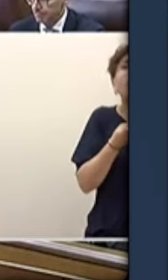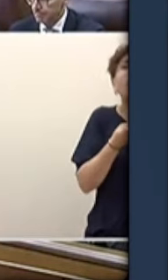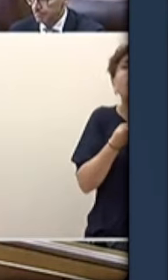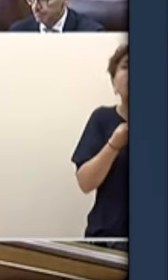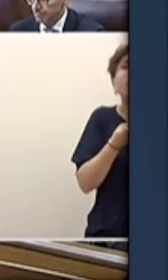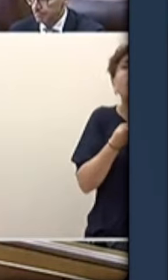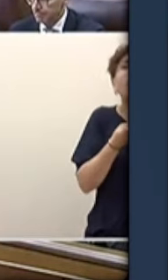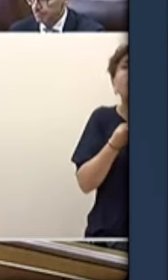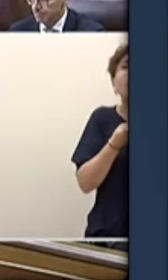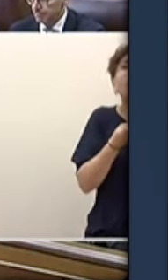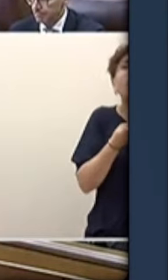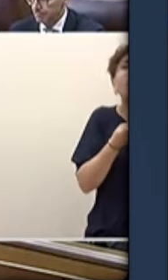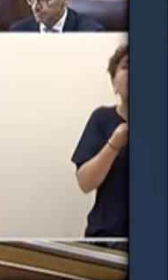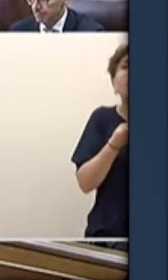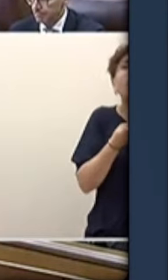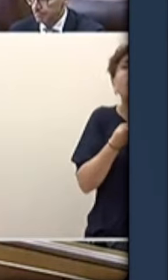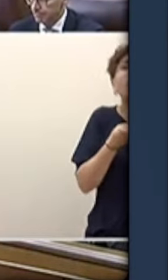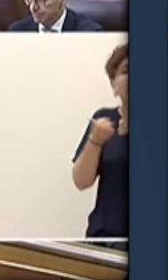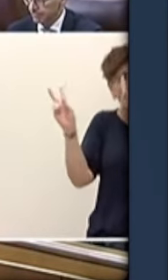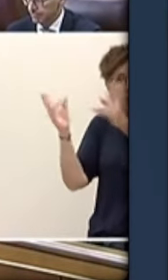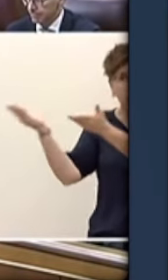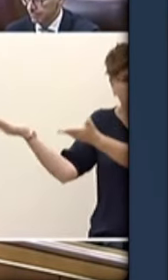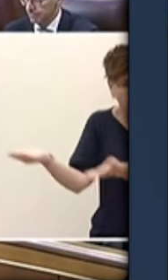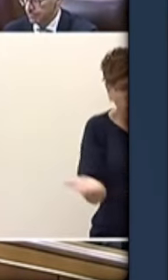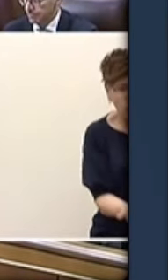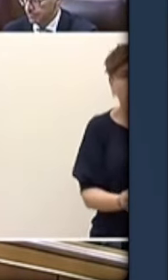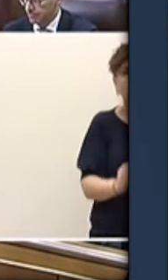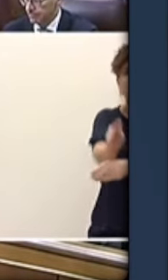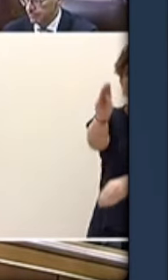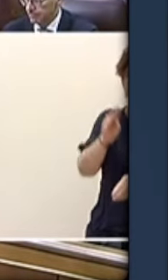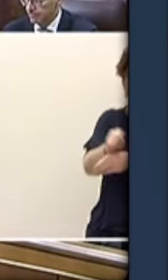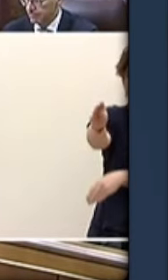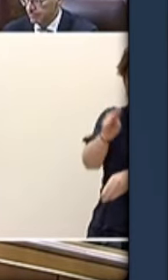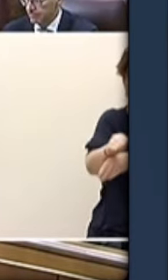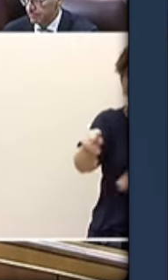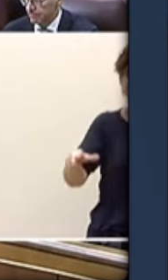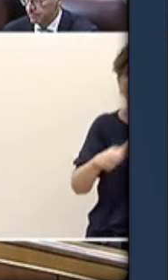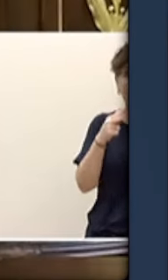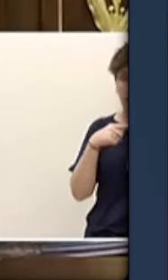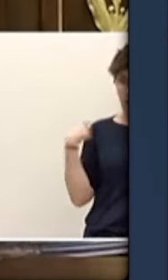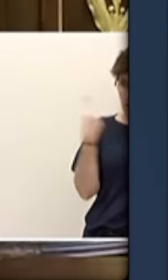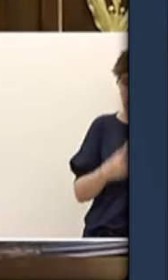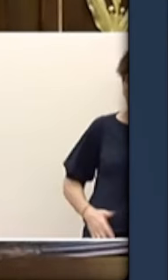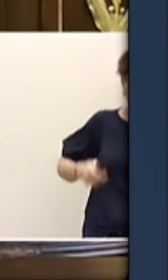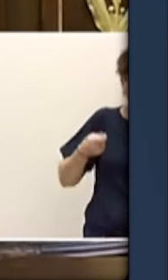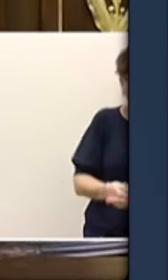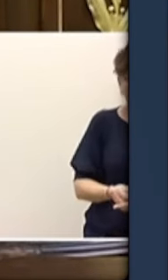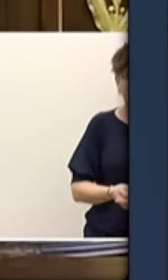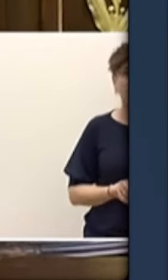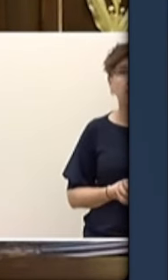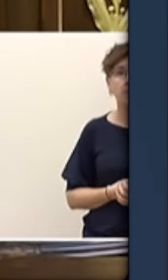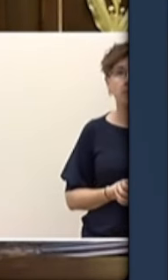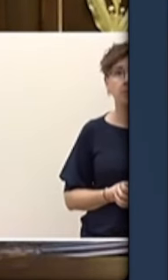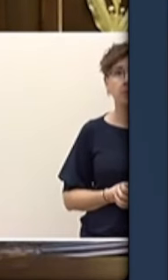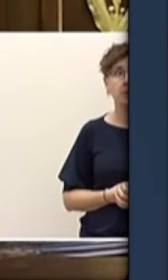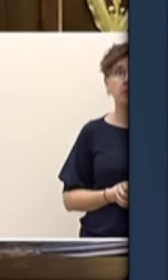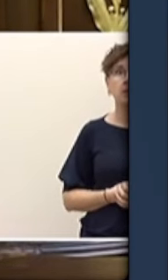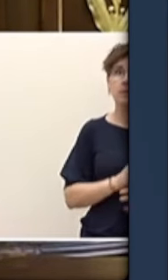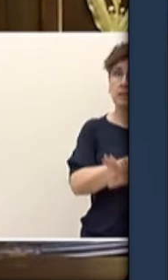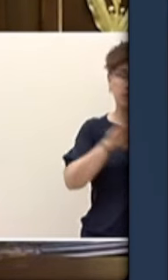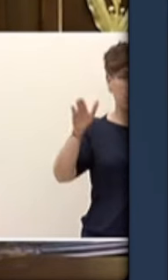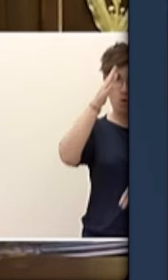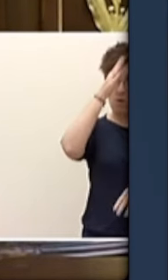Los que van a pagar nuestras pensiones no cotizan. Para colmo de la filantropía también nos dicen que tenemos que acoger a niños no